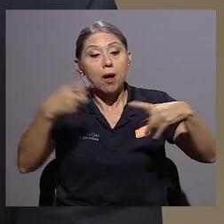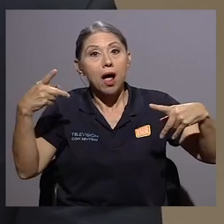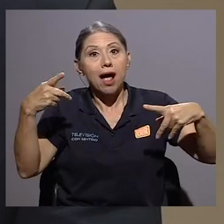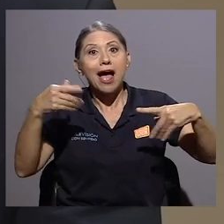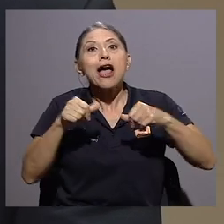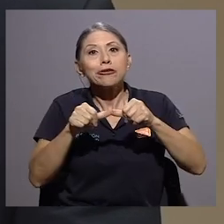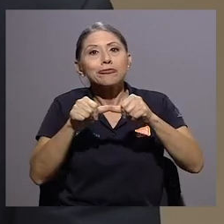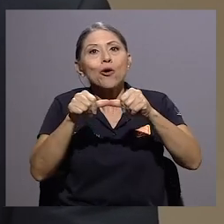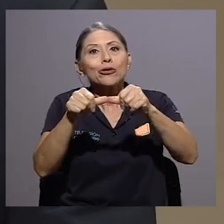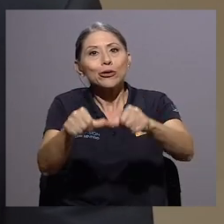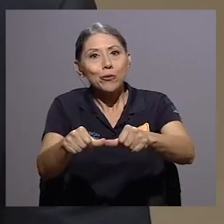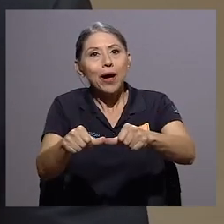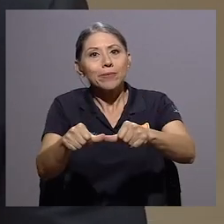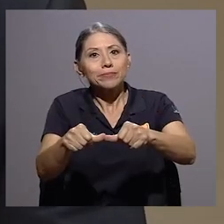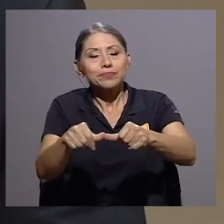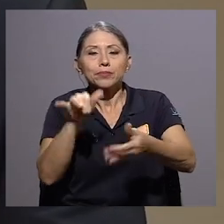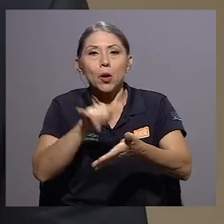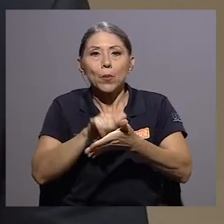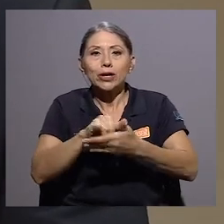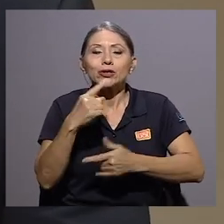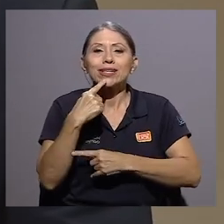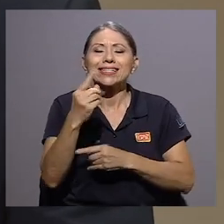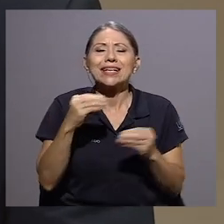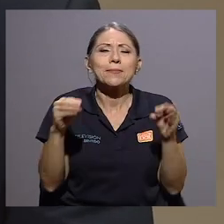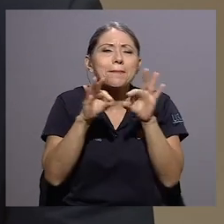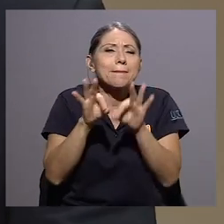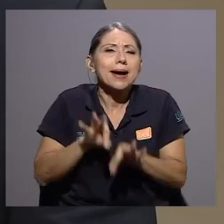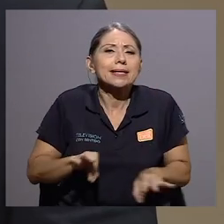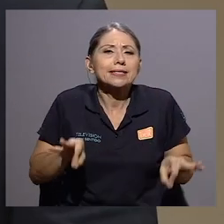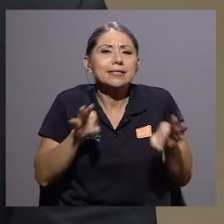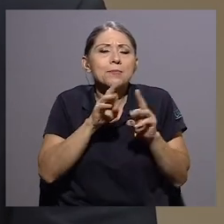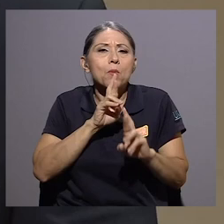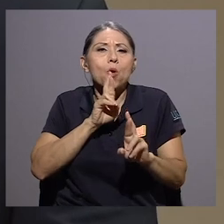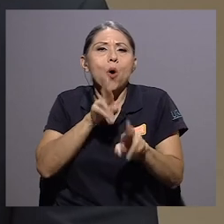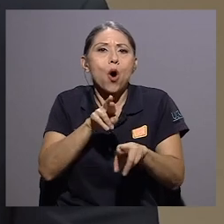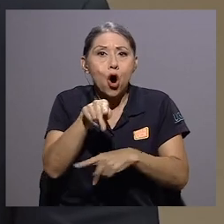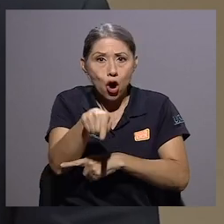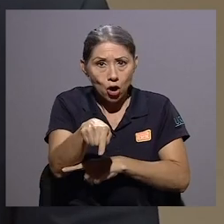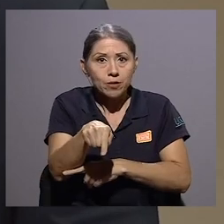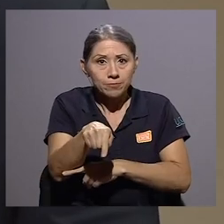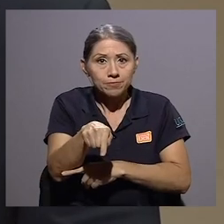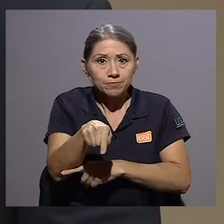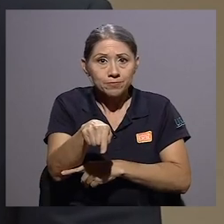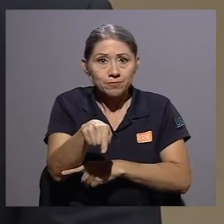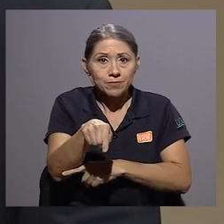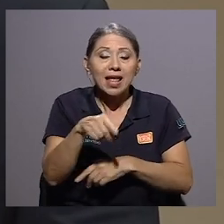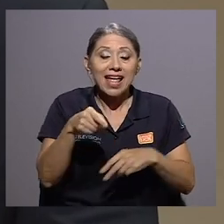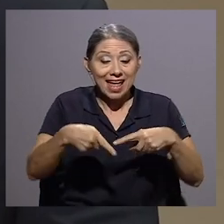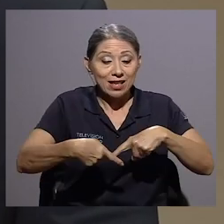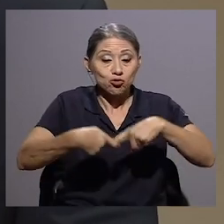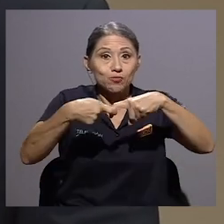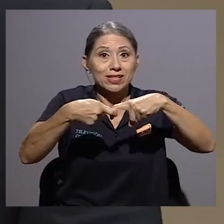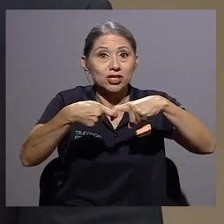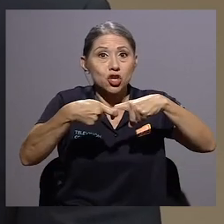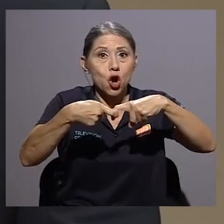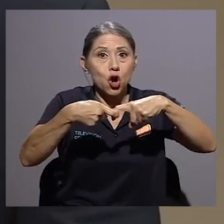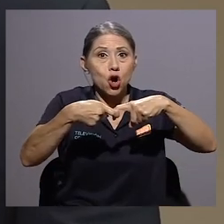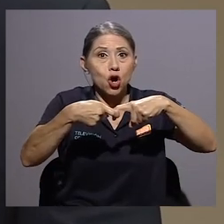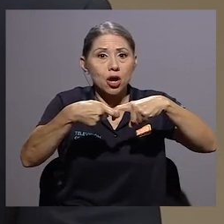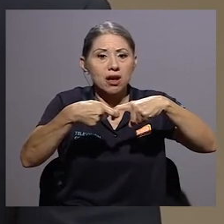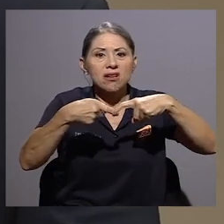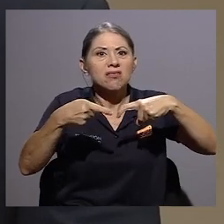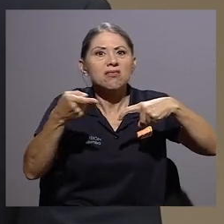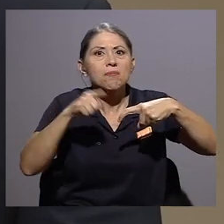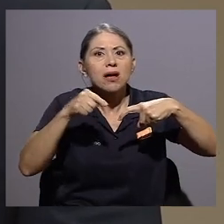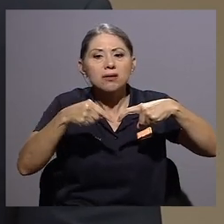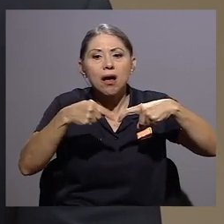contrato de trabajo continúa. Por eso se dice que el efecto más importante, el efecto de